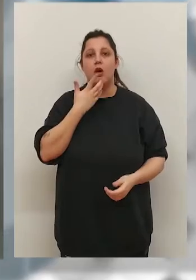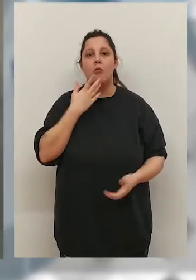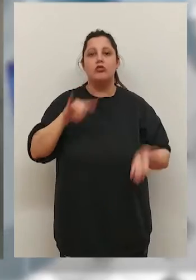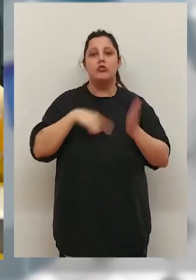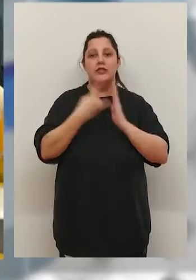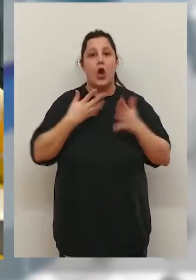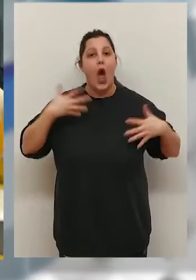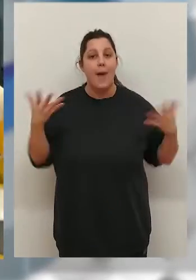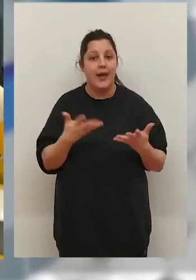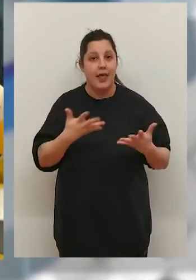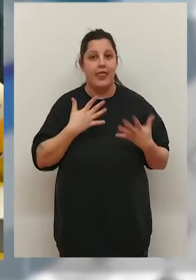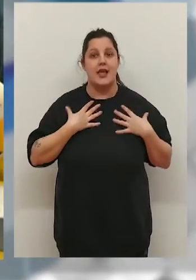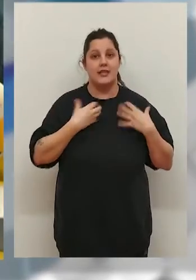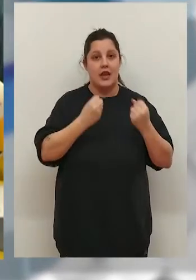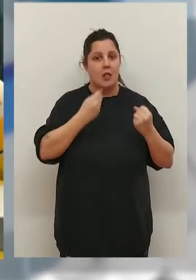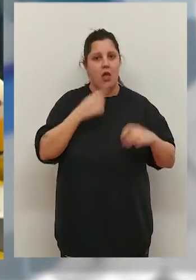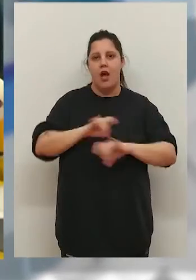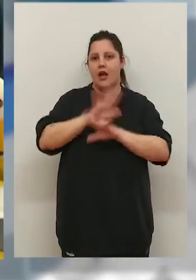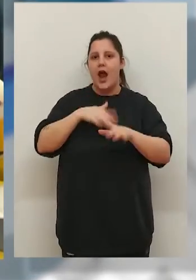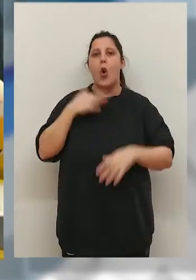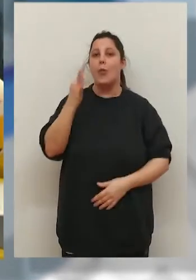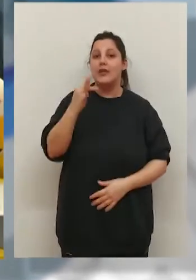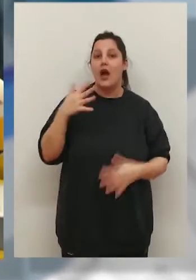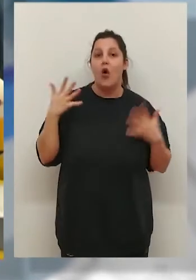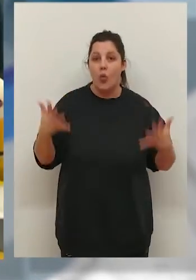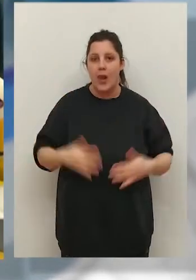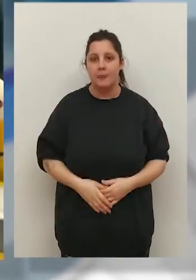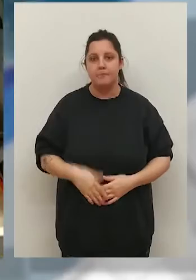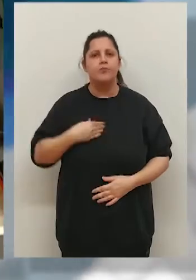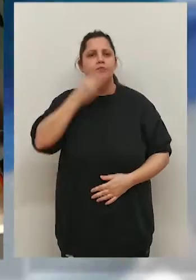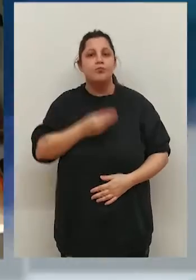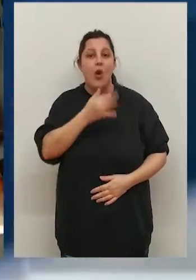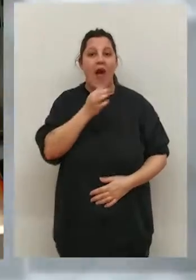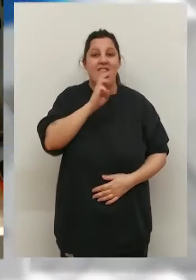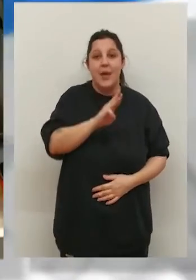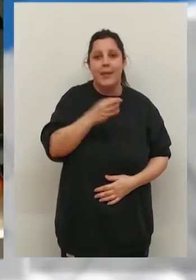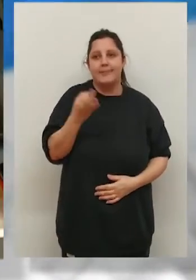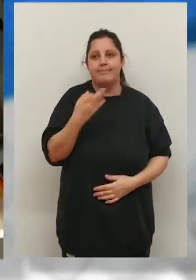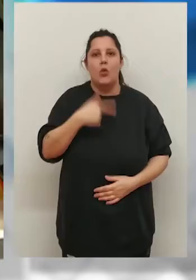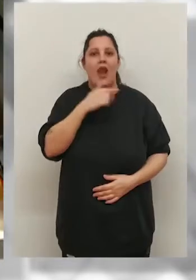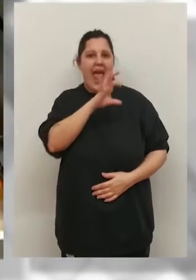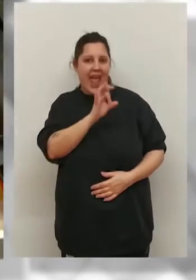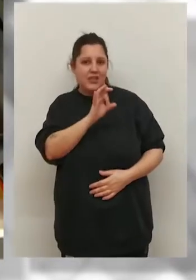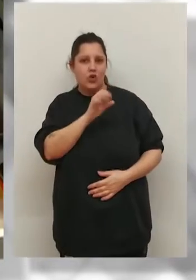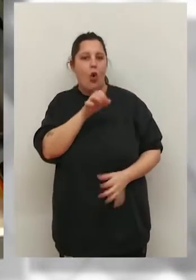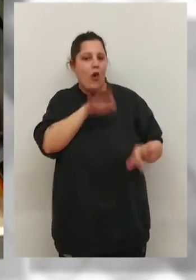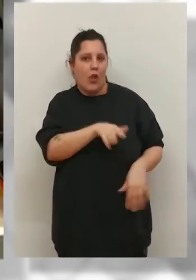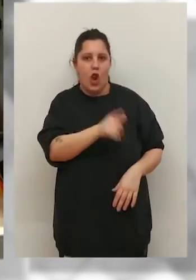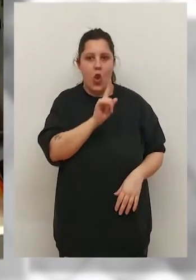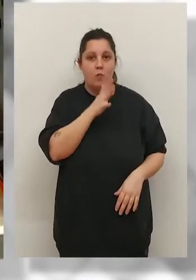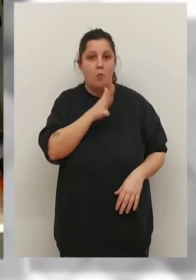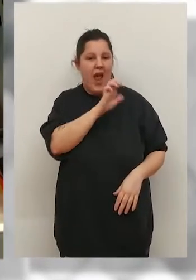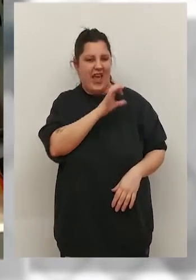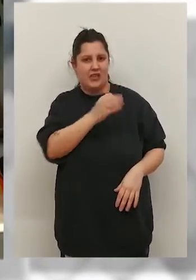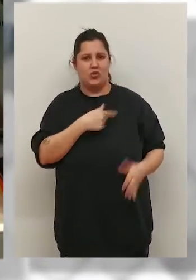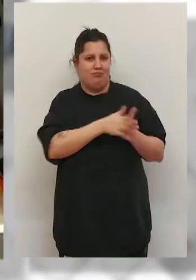de técnico en emergencias sanitarias, tiene muy claras cuáles son sus ventajas. Lo bueno que tiene los grados medios y la FP es que no es como la